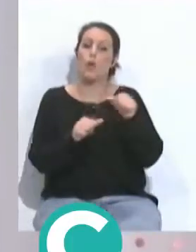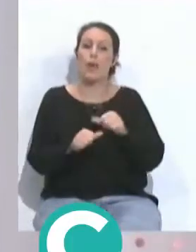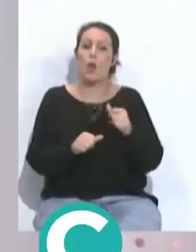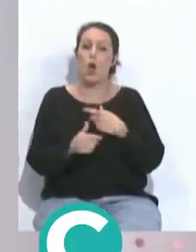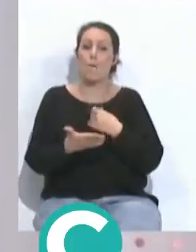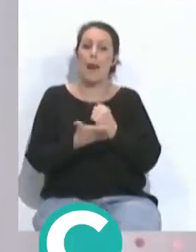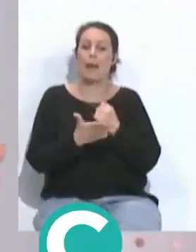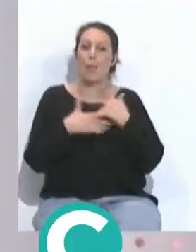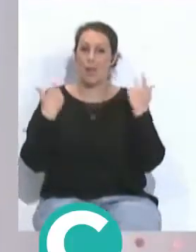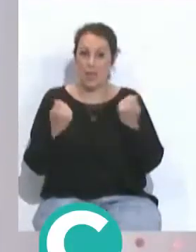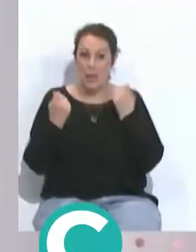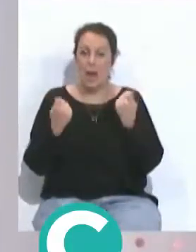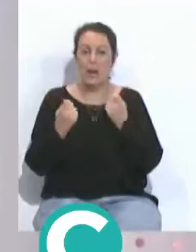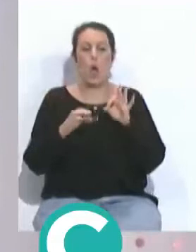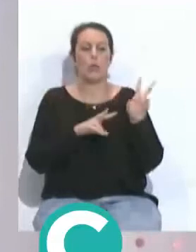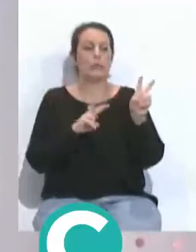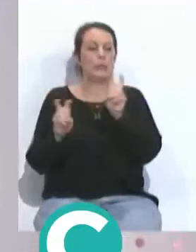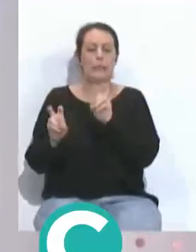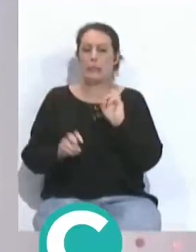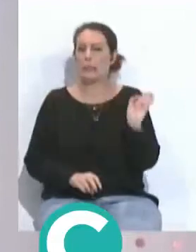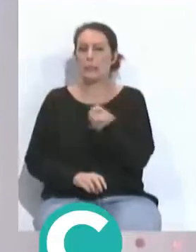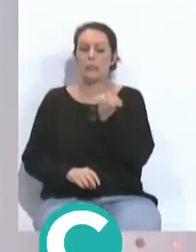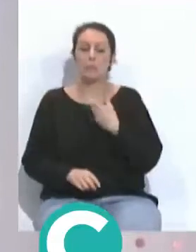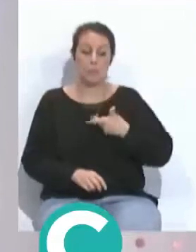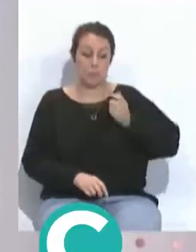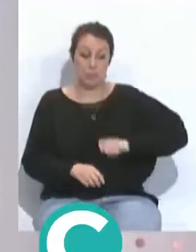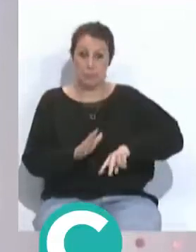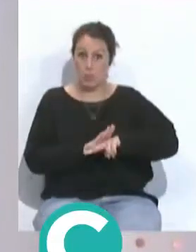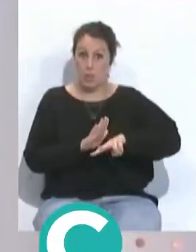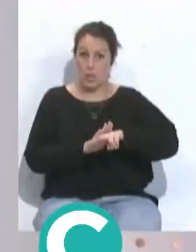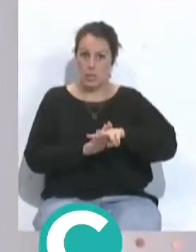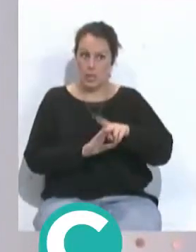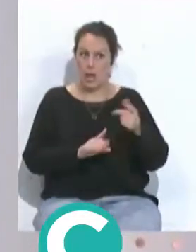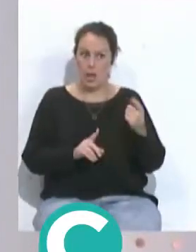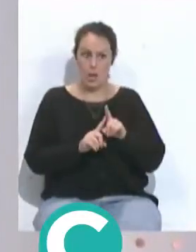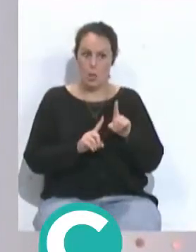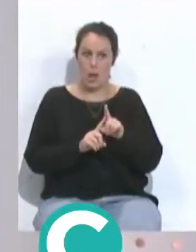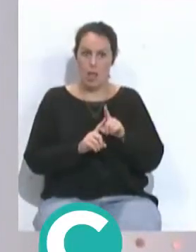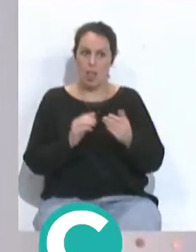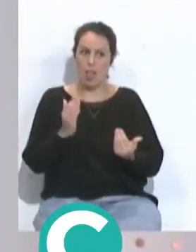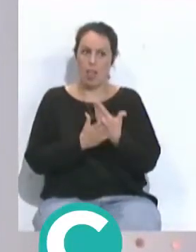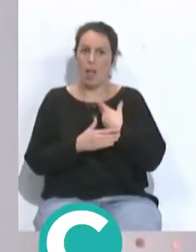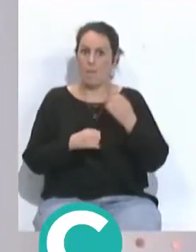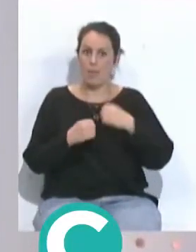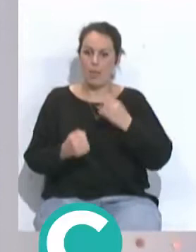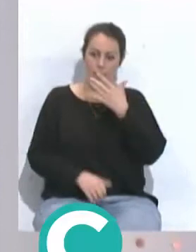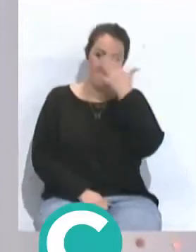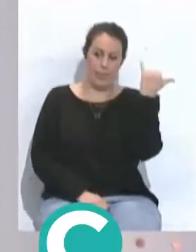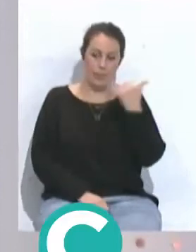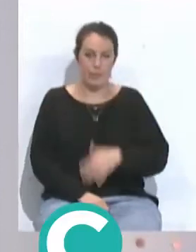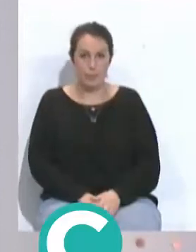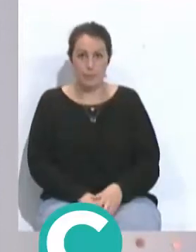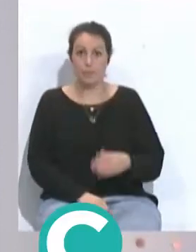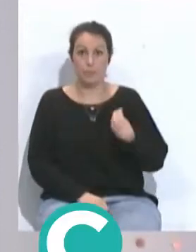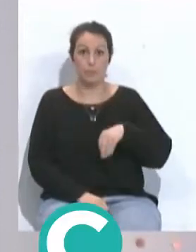marcas publicitarias, otra serie de cuestiones que al futbolista le hacen tomar ventaja después del día de la competición. Exactamente,